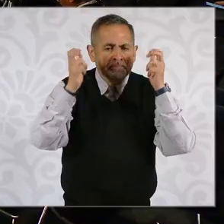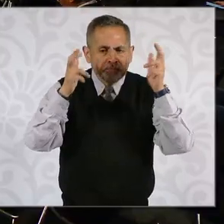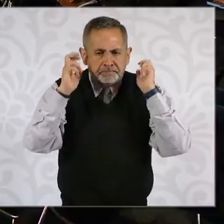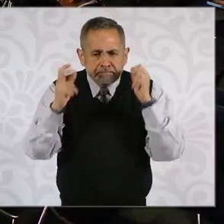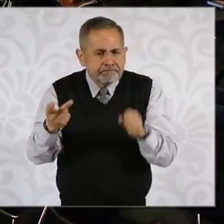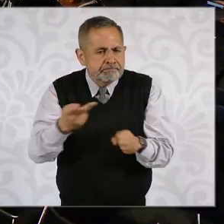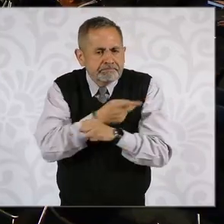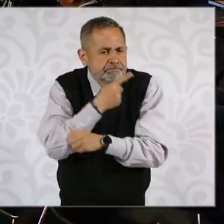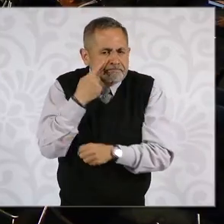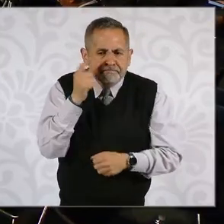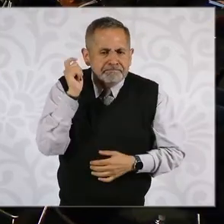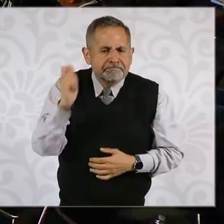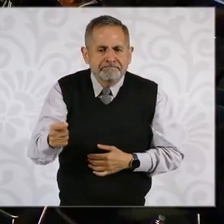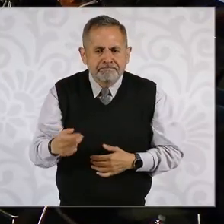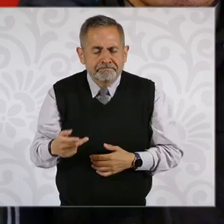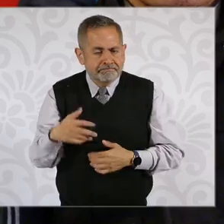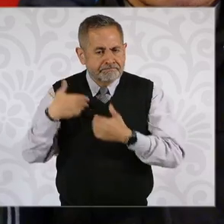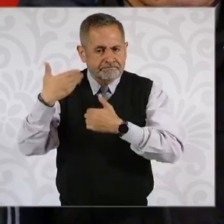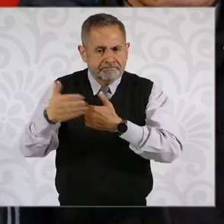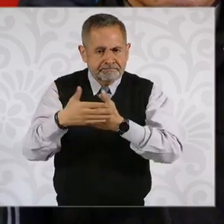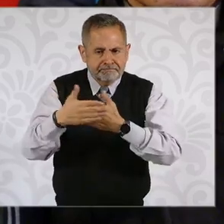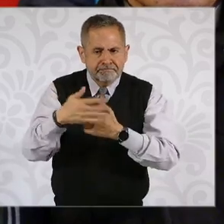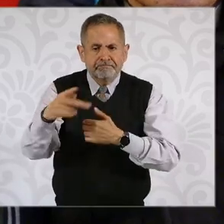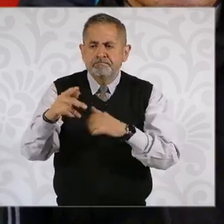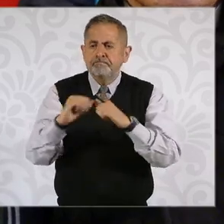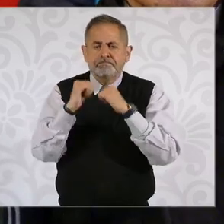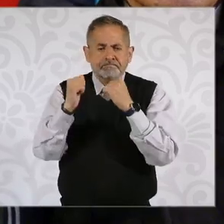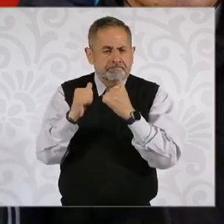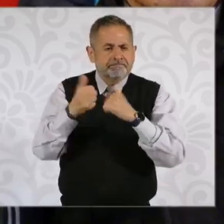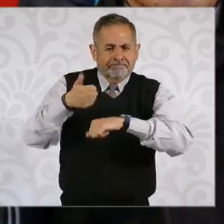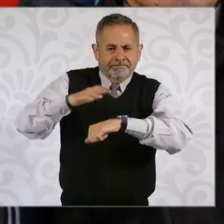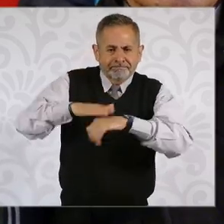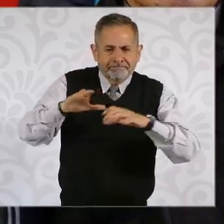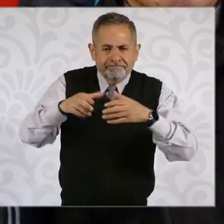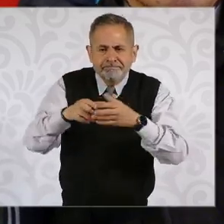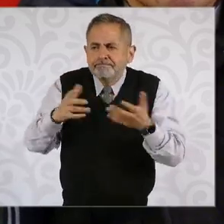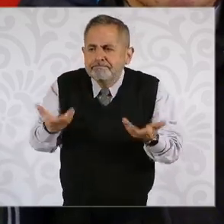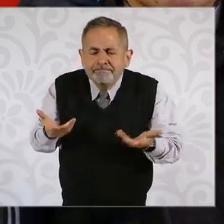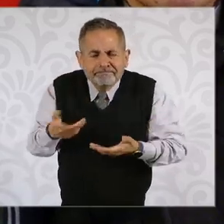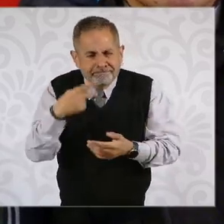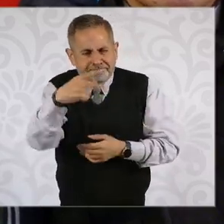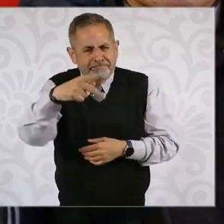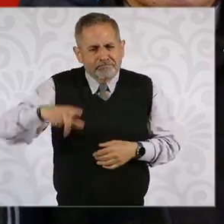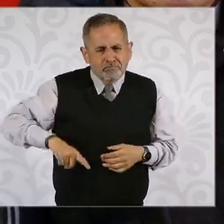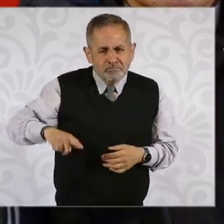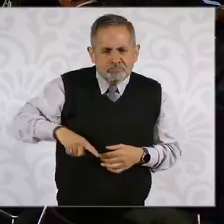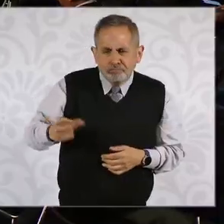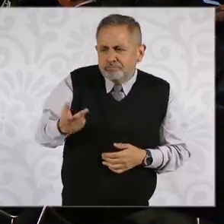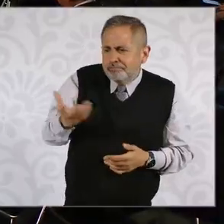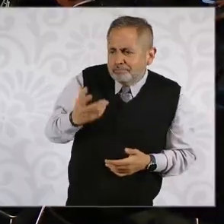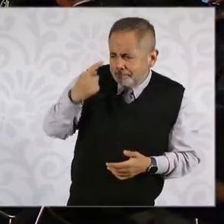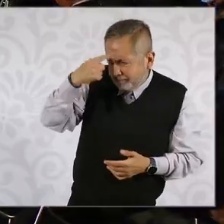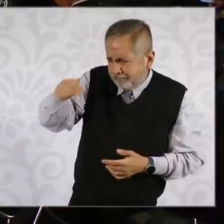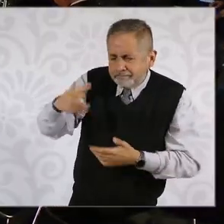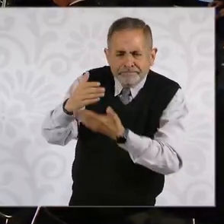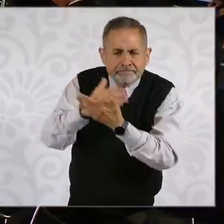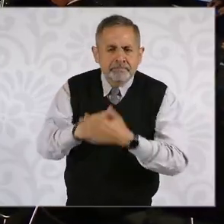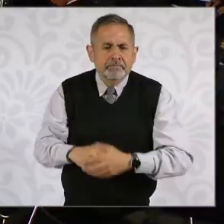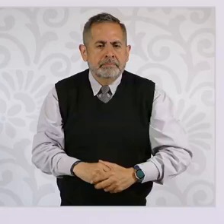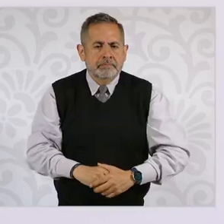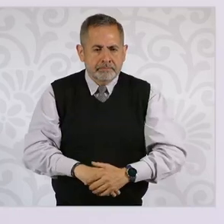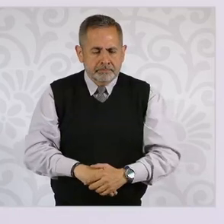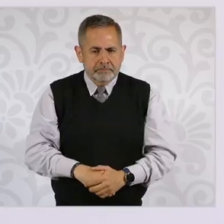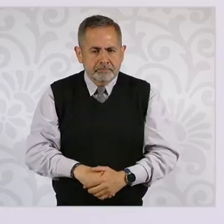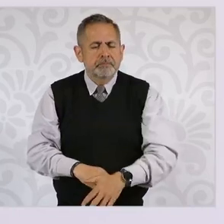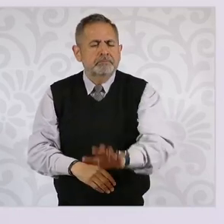lo que se está viviendo allí y qué va a hacer su administración para frenar toda esta ola de violencia en esa entidad? Sí, si gustan, dedicamos